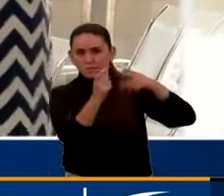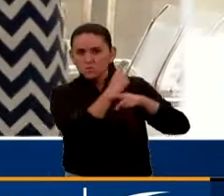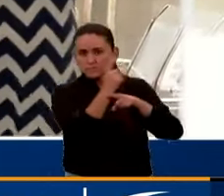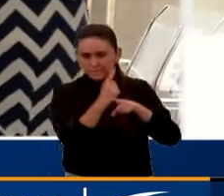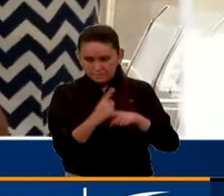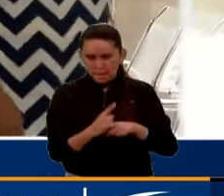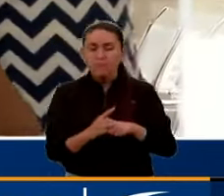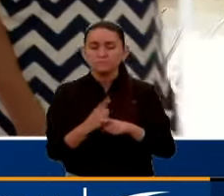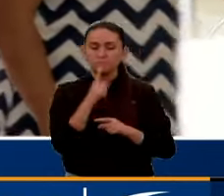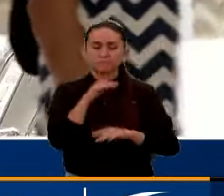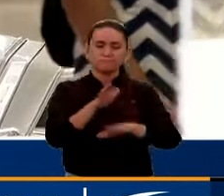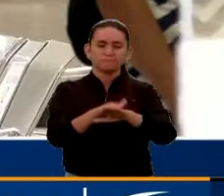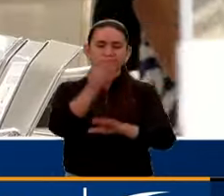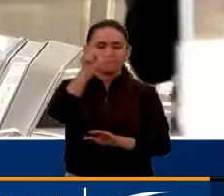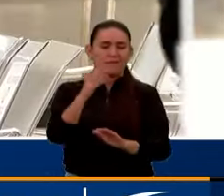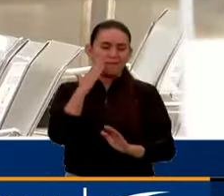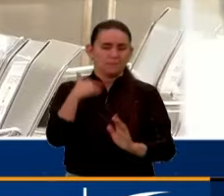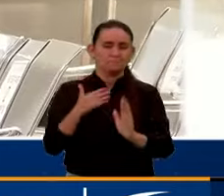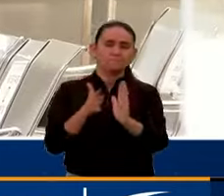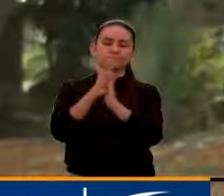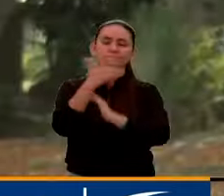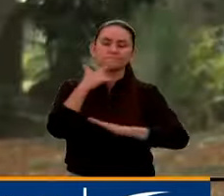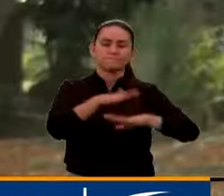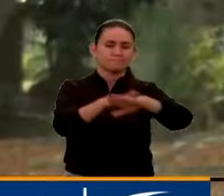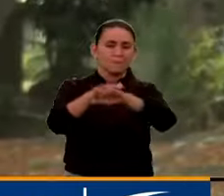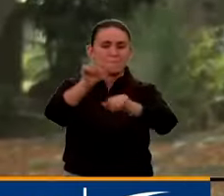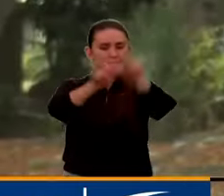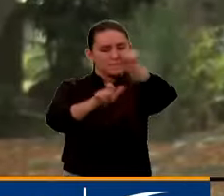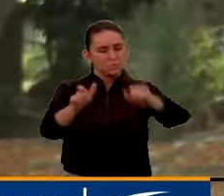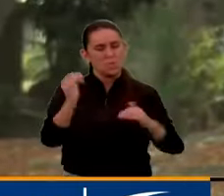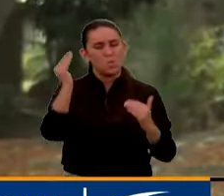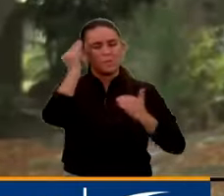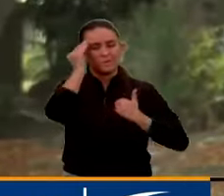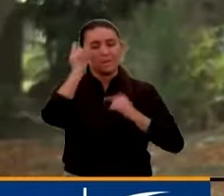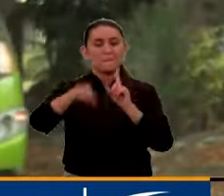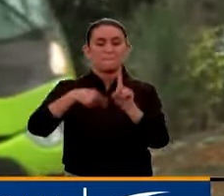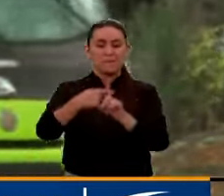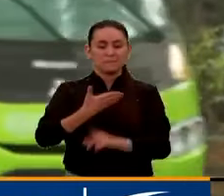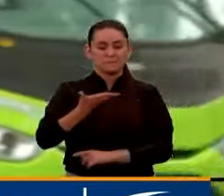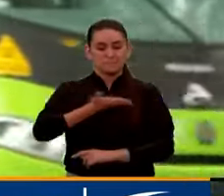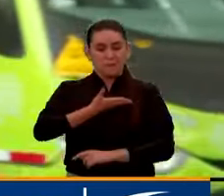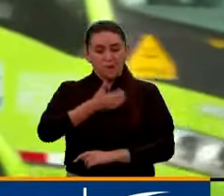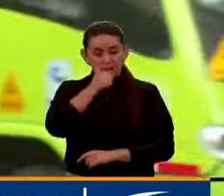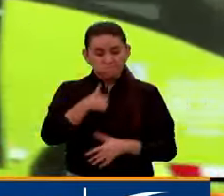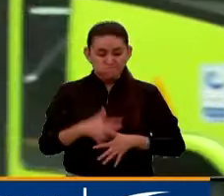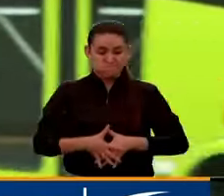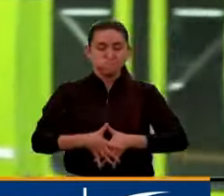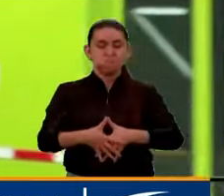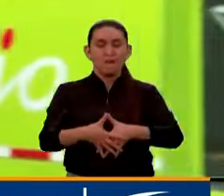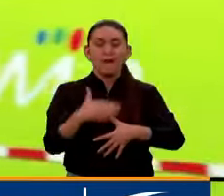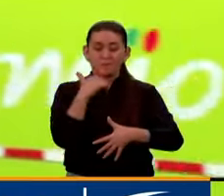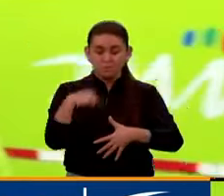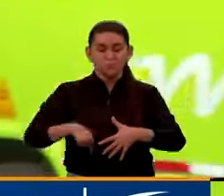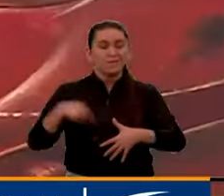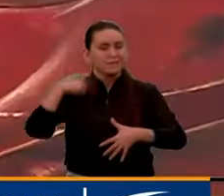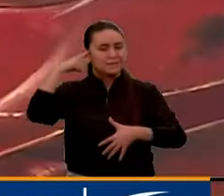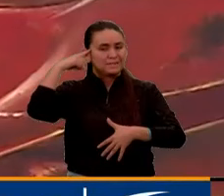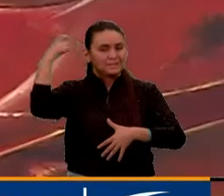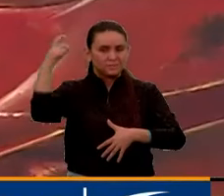envió un mensaje de prevención a toda la ciudadanía y principalmente a las madres gestantes porque podrían estar en riesgo.